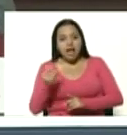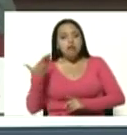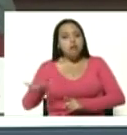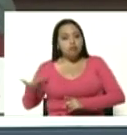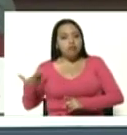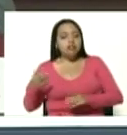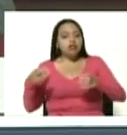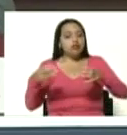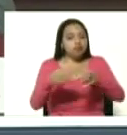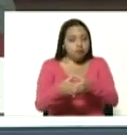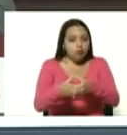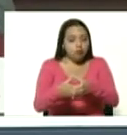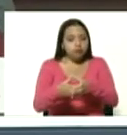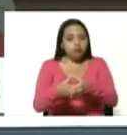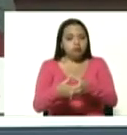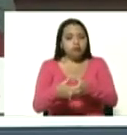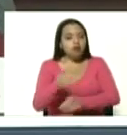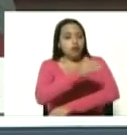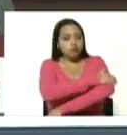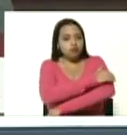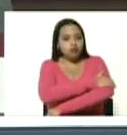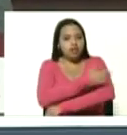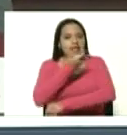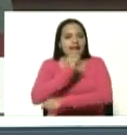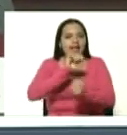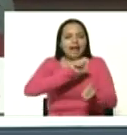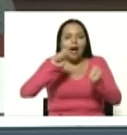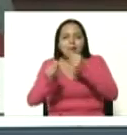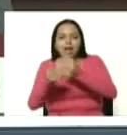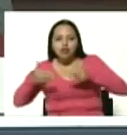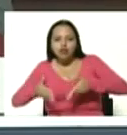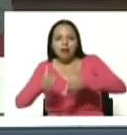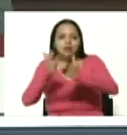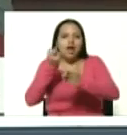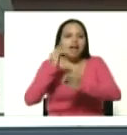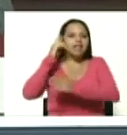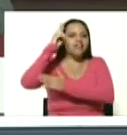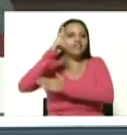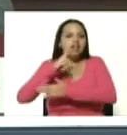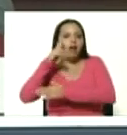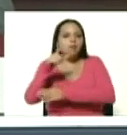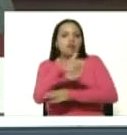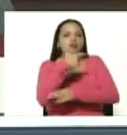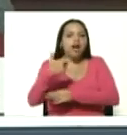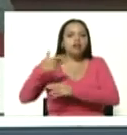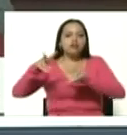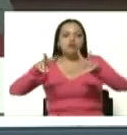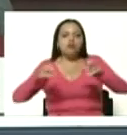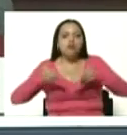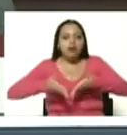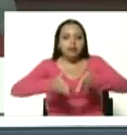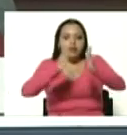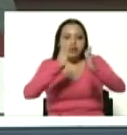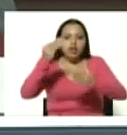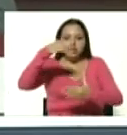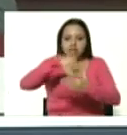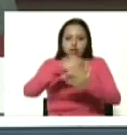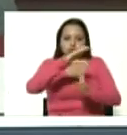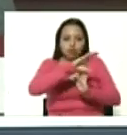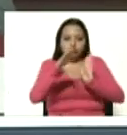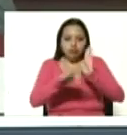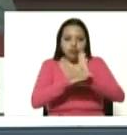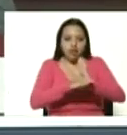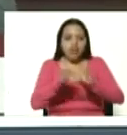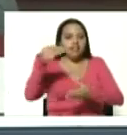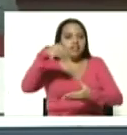sectores de la oposición rectificando reflexionando buscando nuevos caminos dentro de la constitución dentro